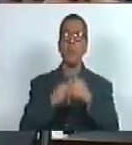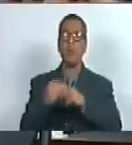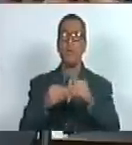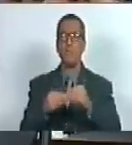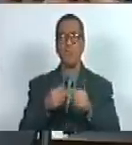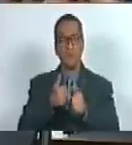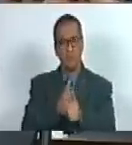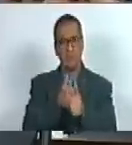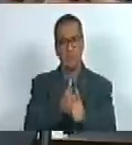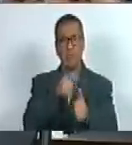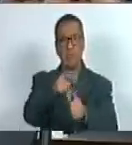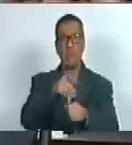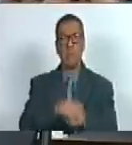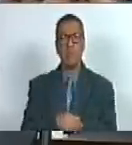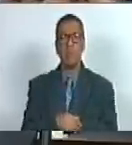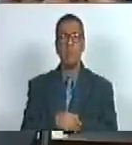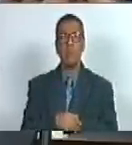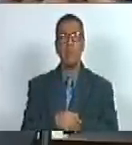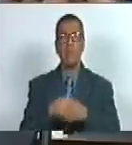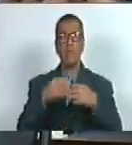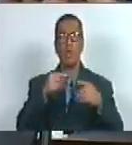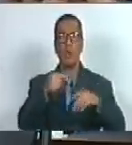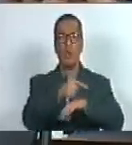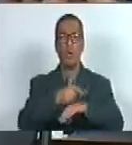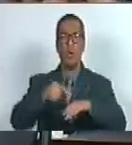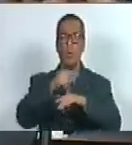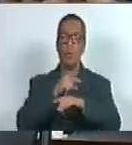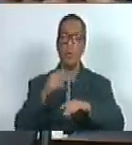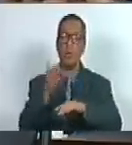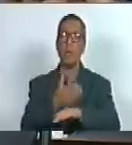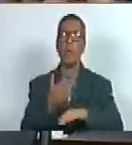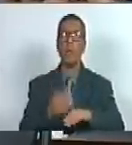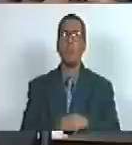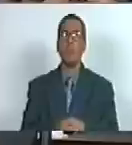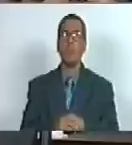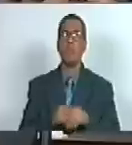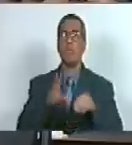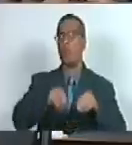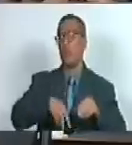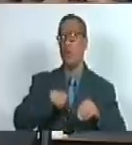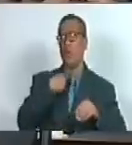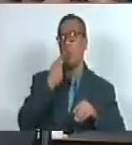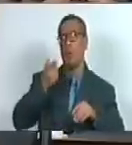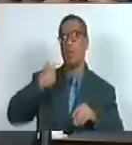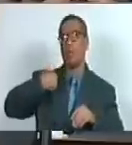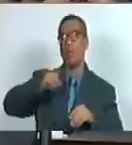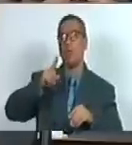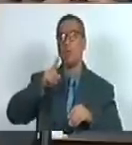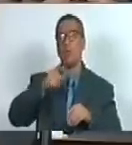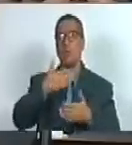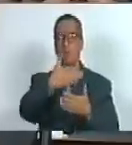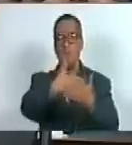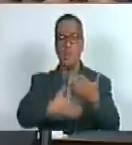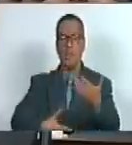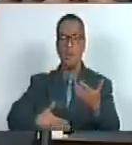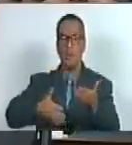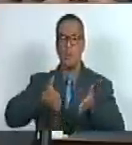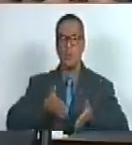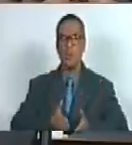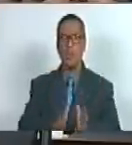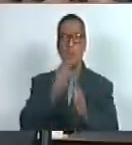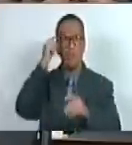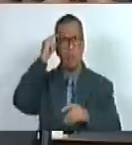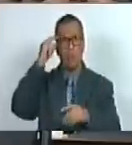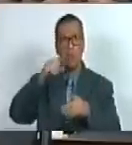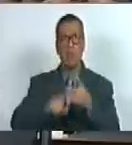del imperio y de gobiernos lacayo niños no habían podido tener su acta de nacimiento hoy